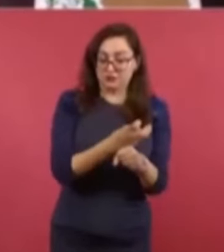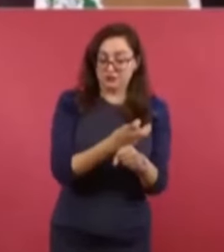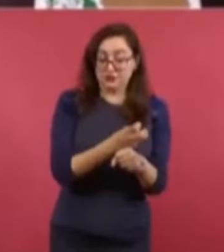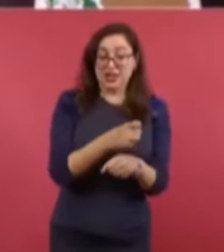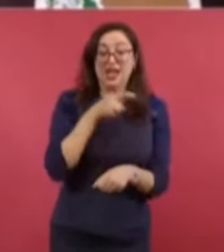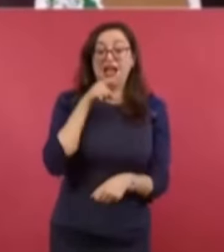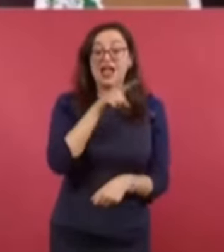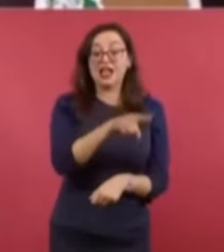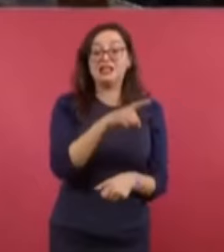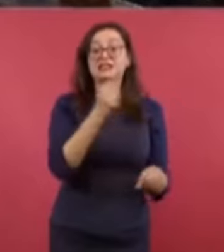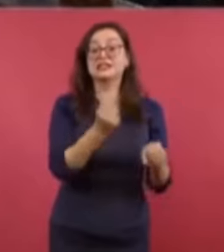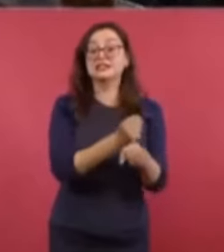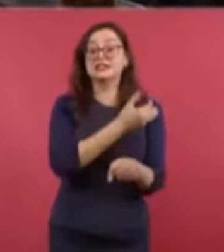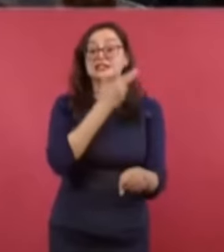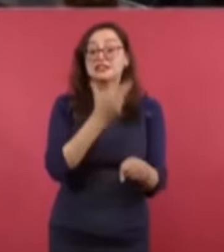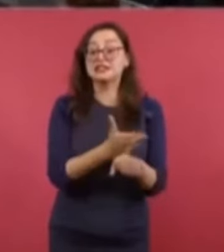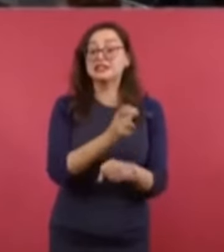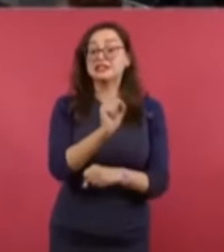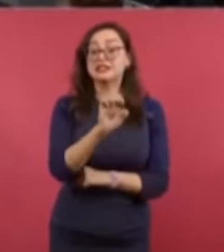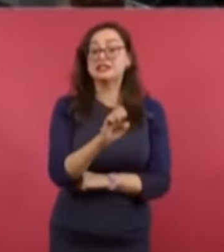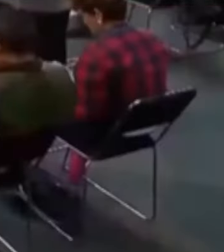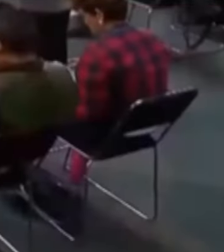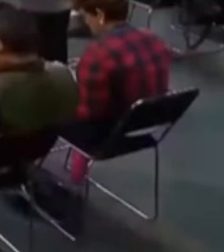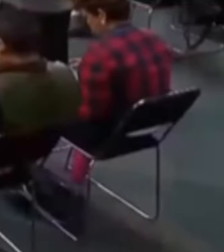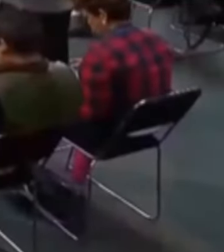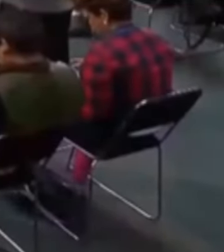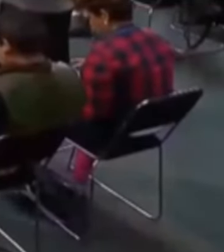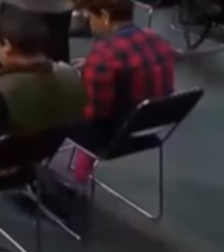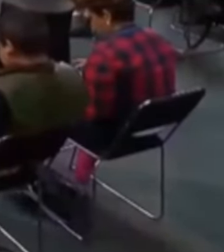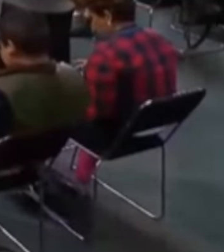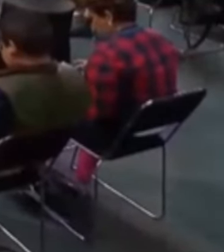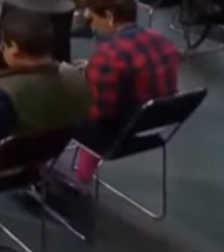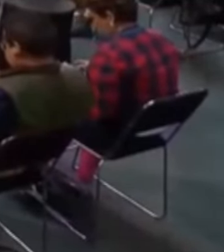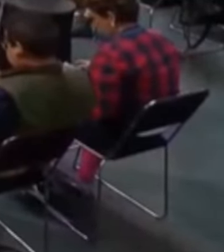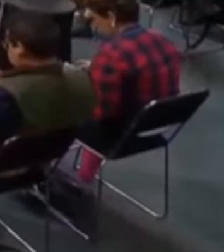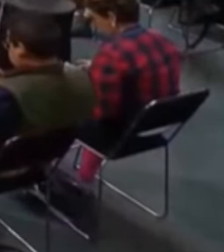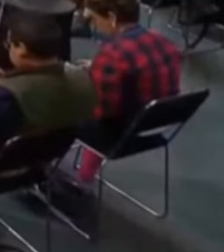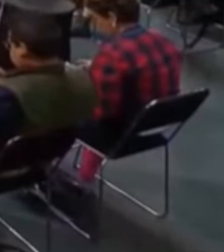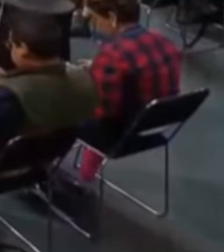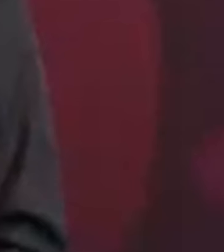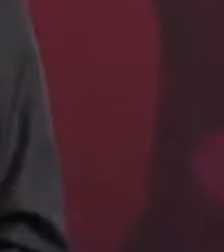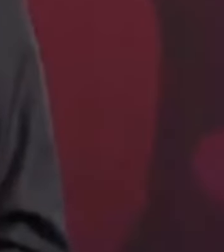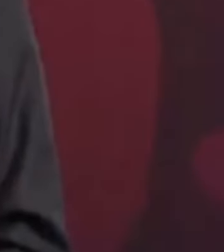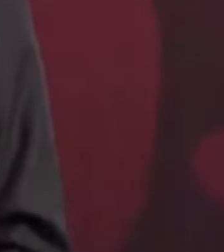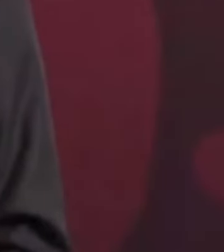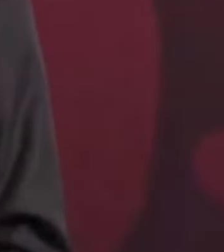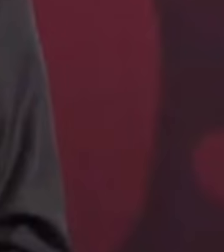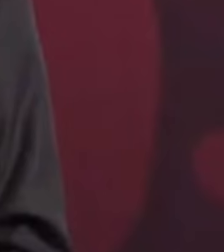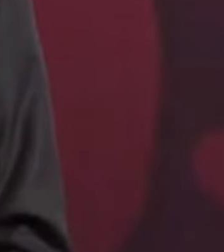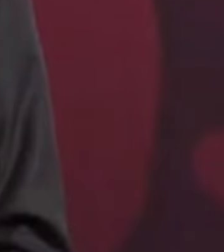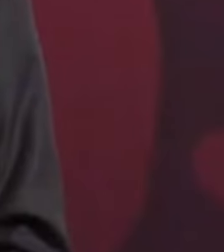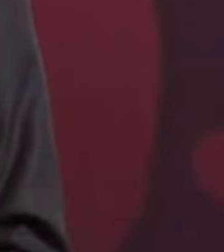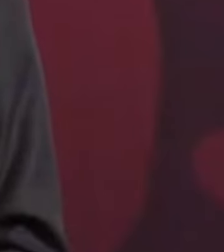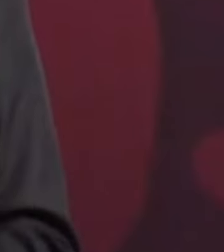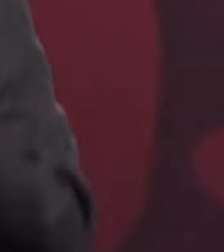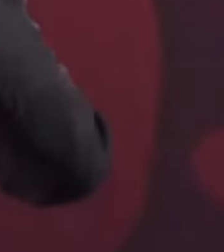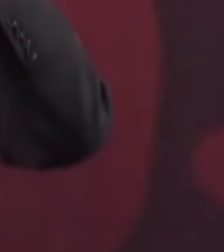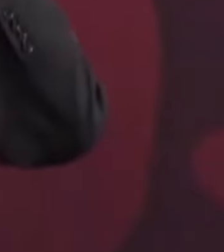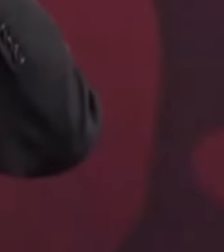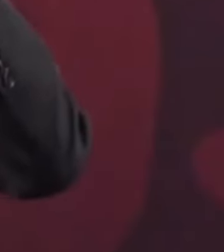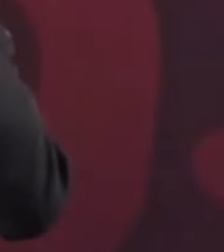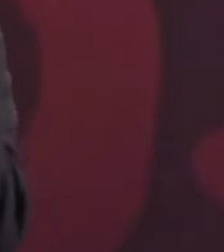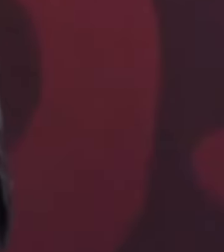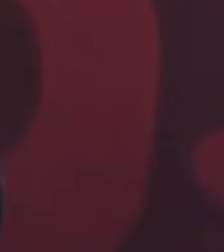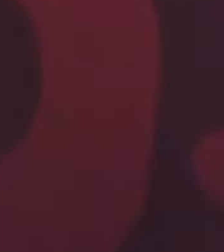secretario de educación Ernesto Zedillo para